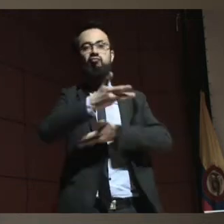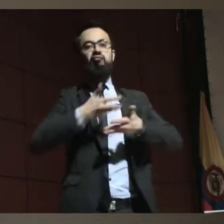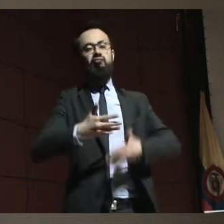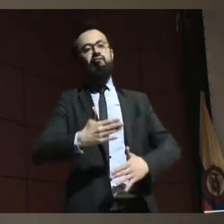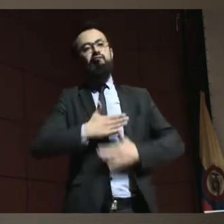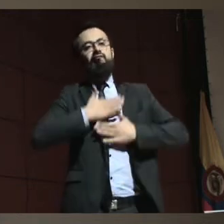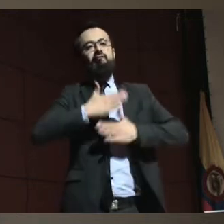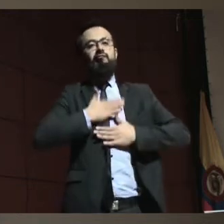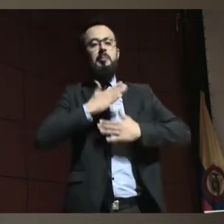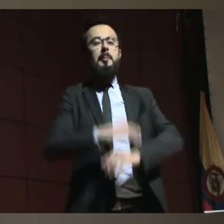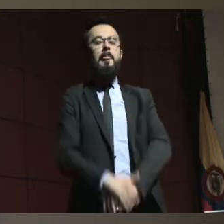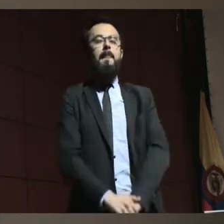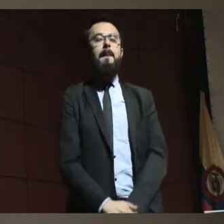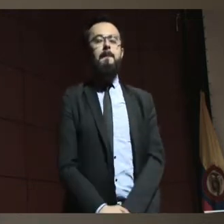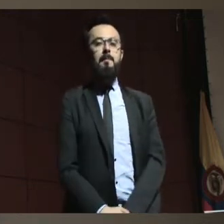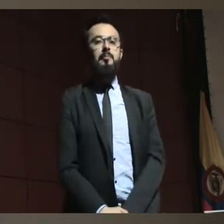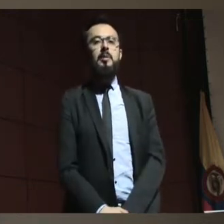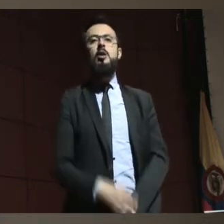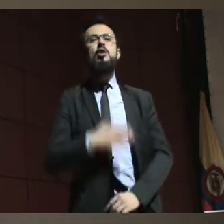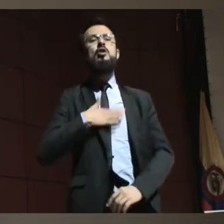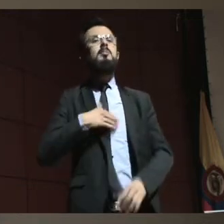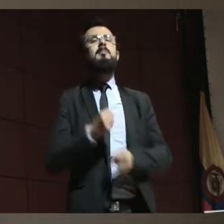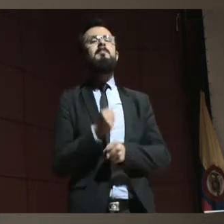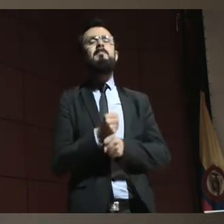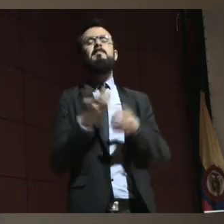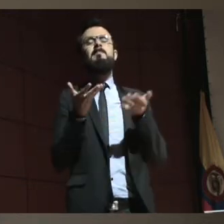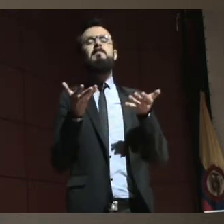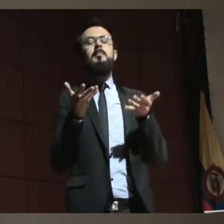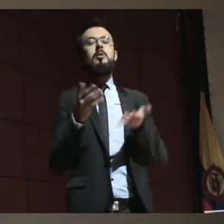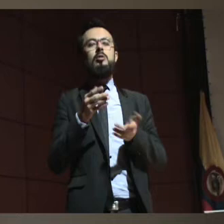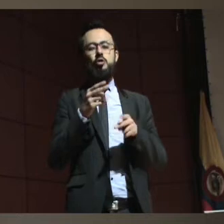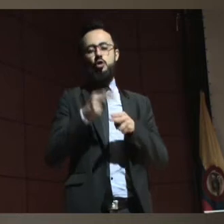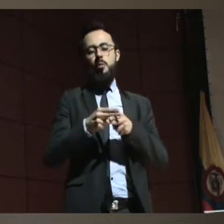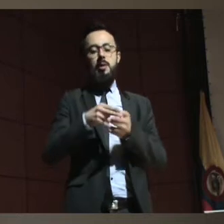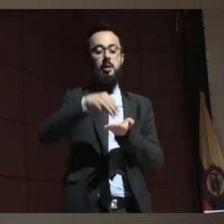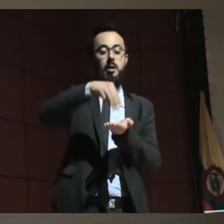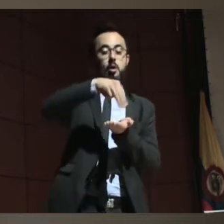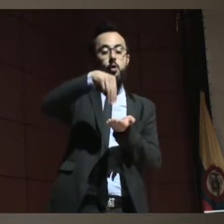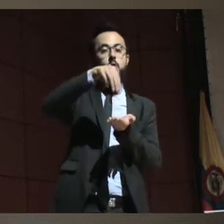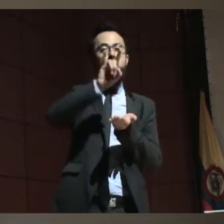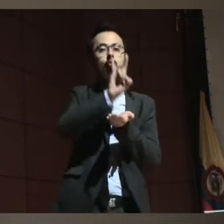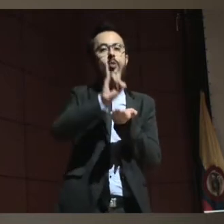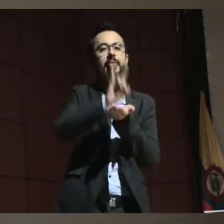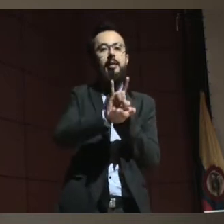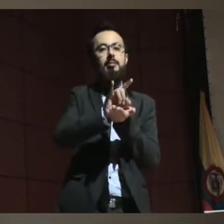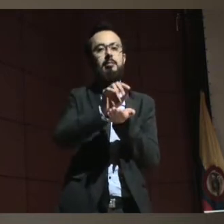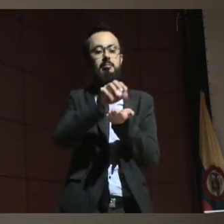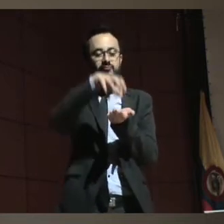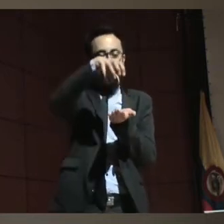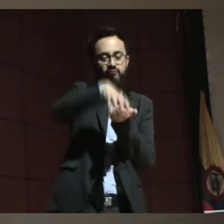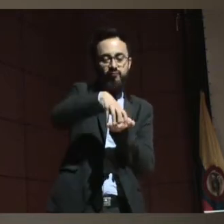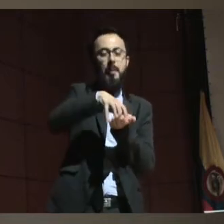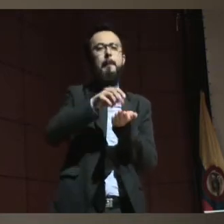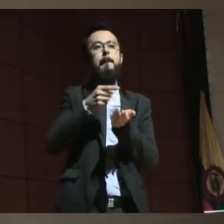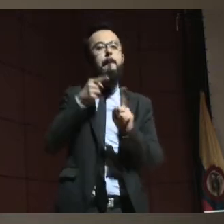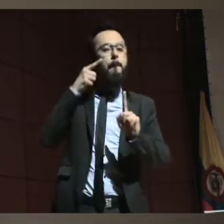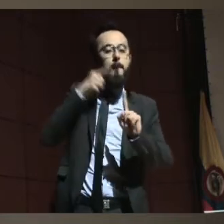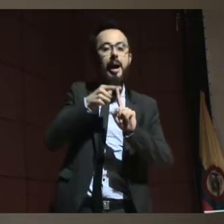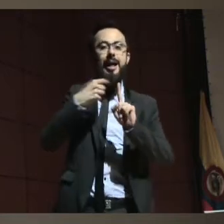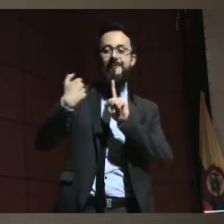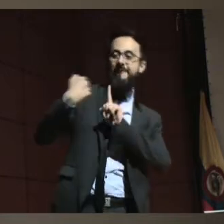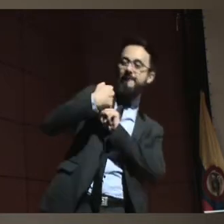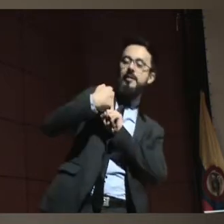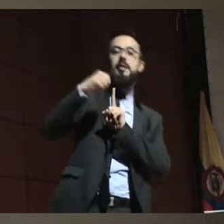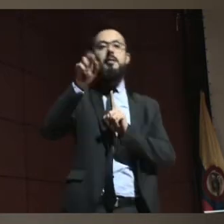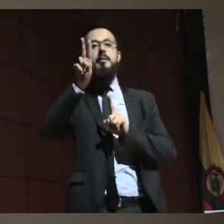Precisamente de la unidad para las víctimas sale digamos el trabajo del tema de toma